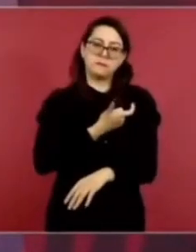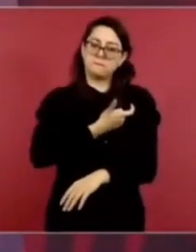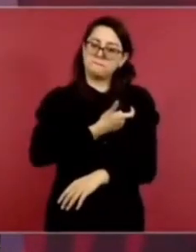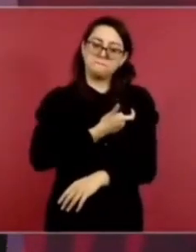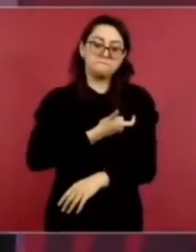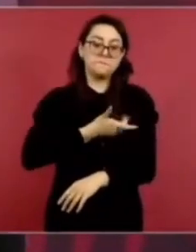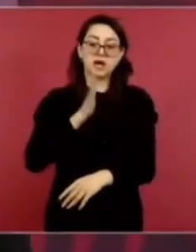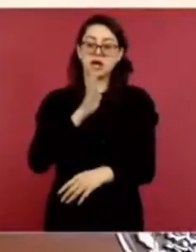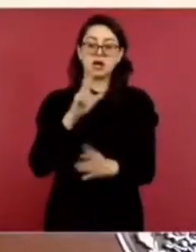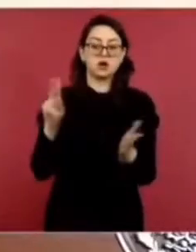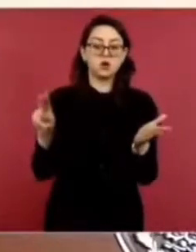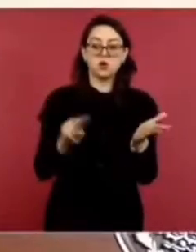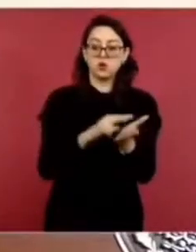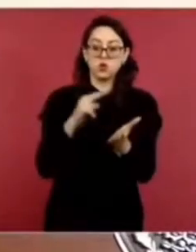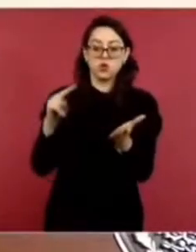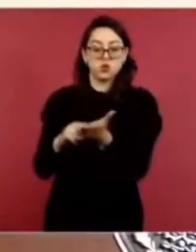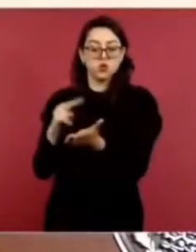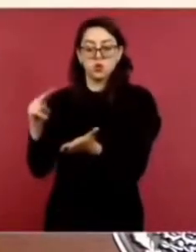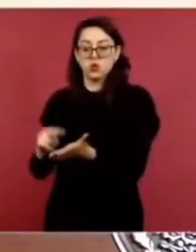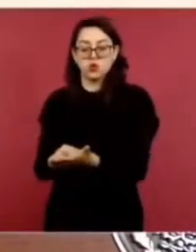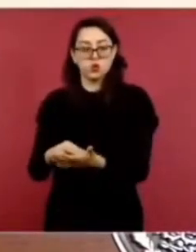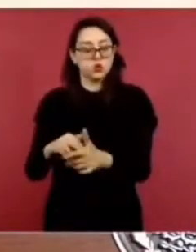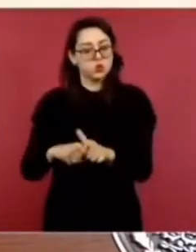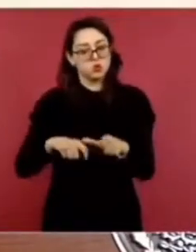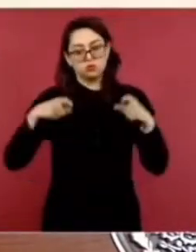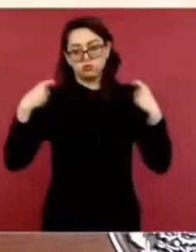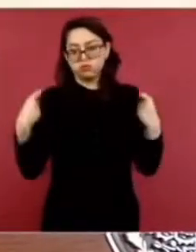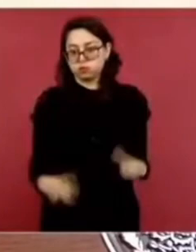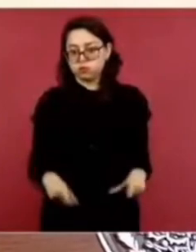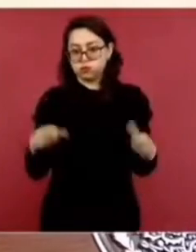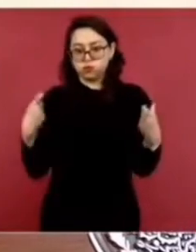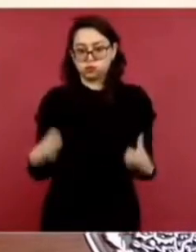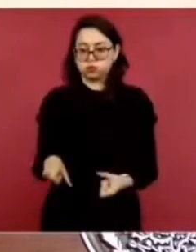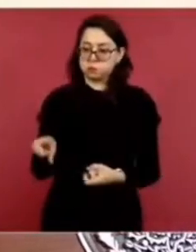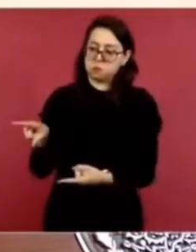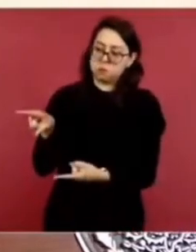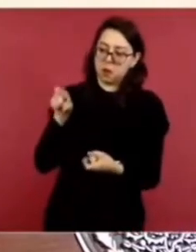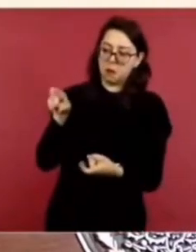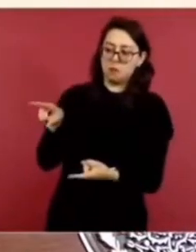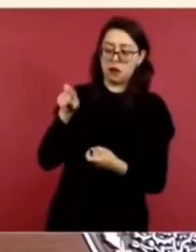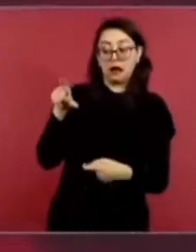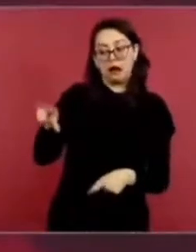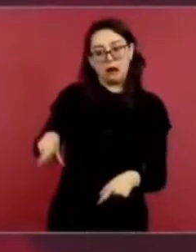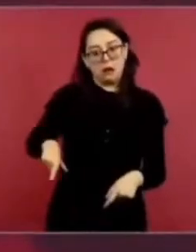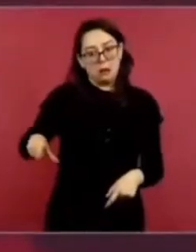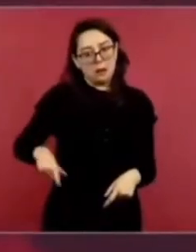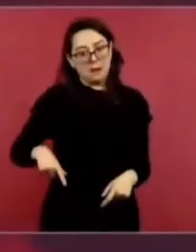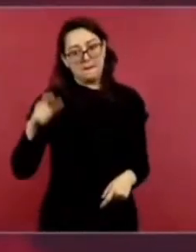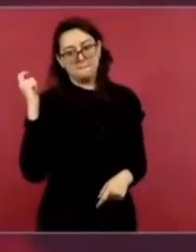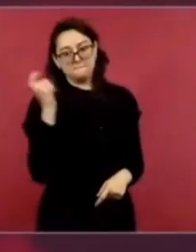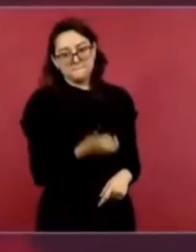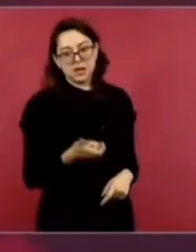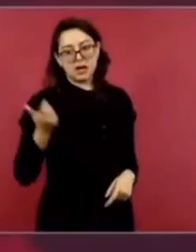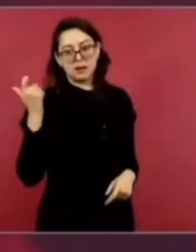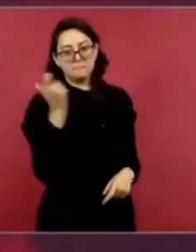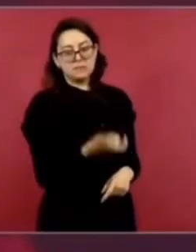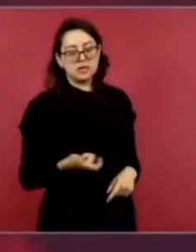se firmaron contratos que afectaban